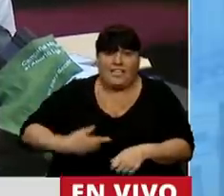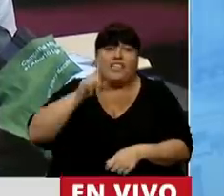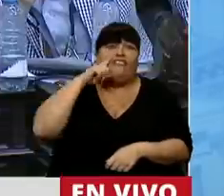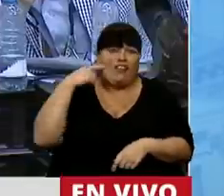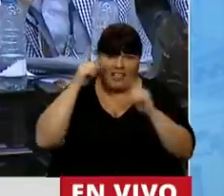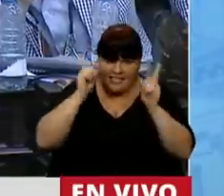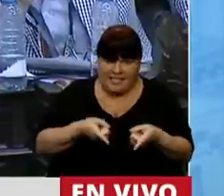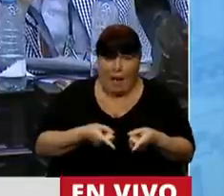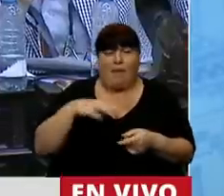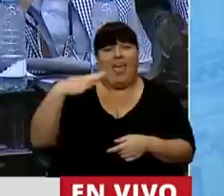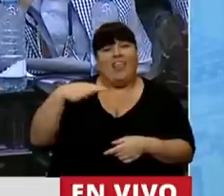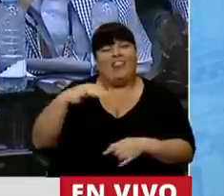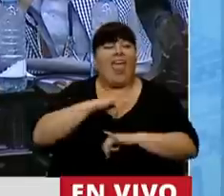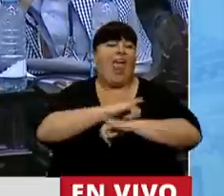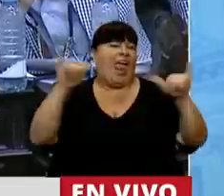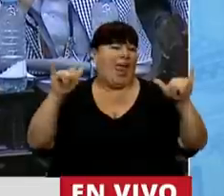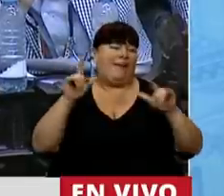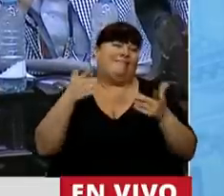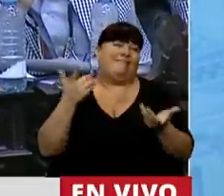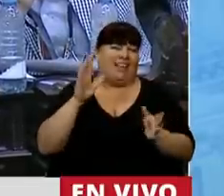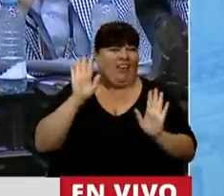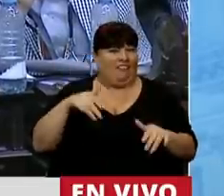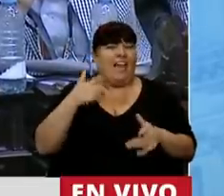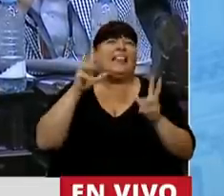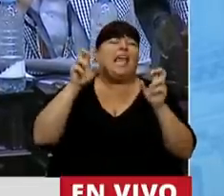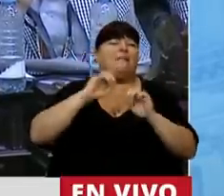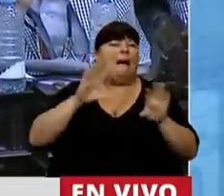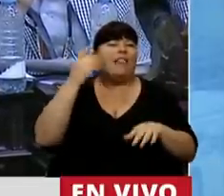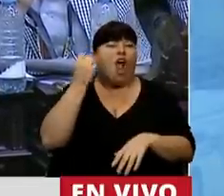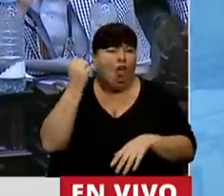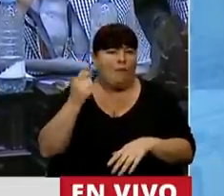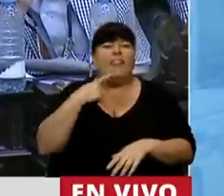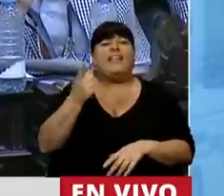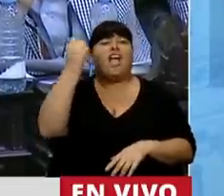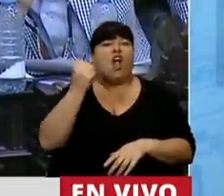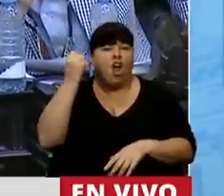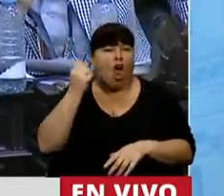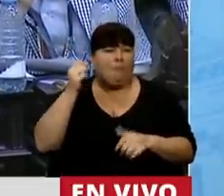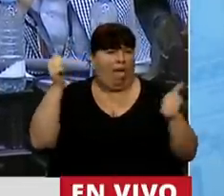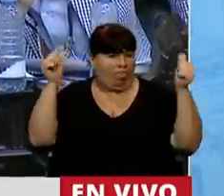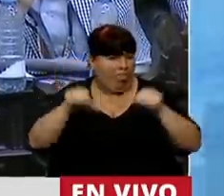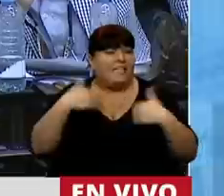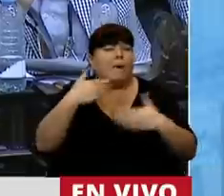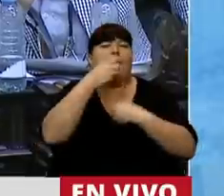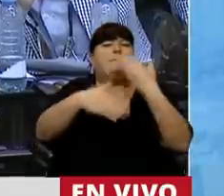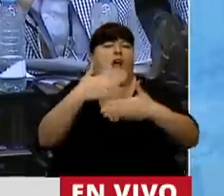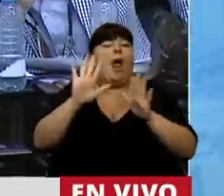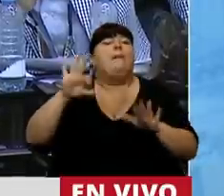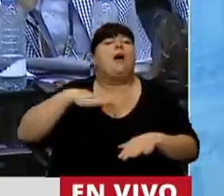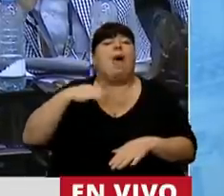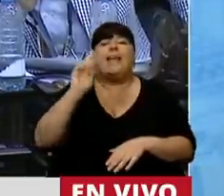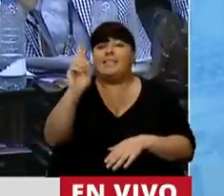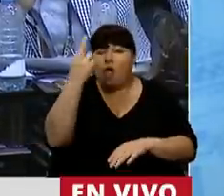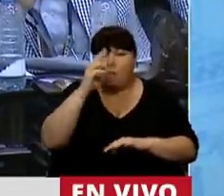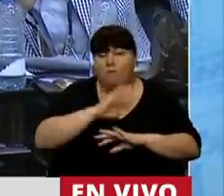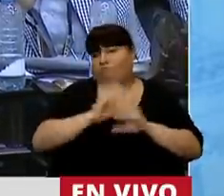Fernández, cuando tenía que dar algún anuncio que no era tan simpático para la economía, dijo, una economía que se cae, se levanta, pero una vida